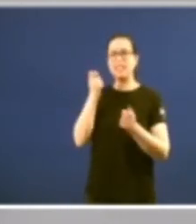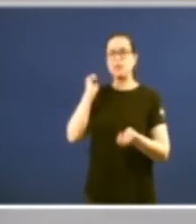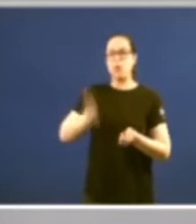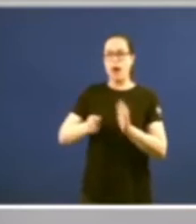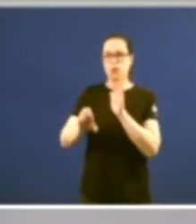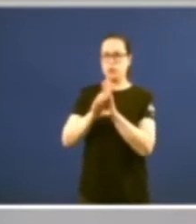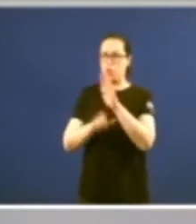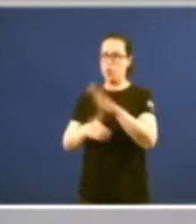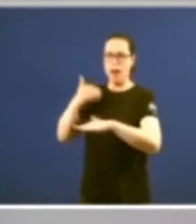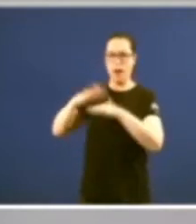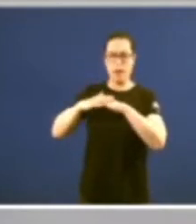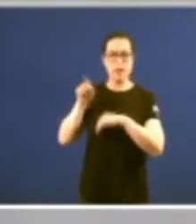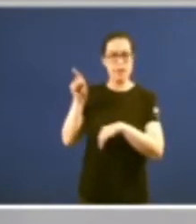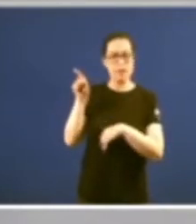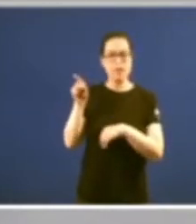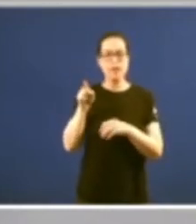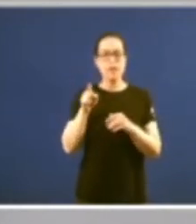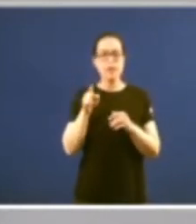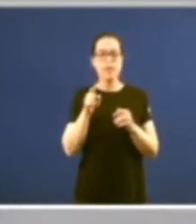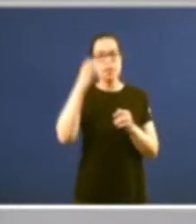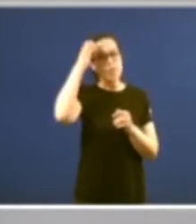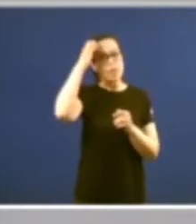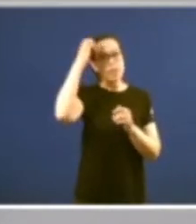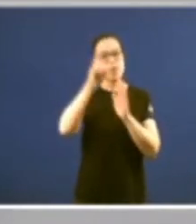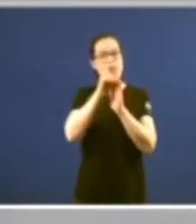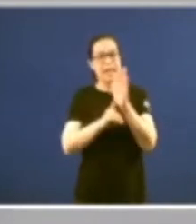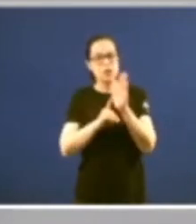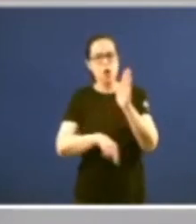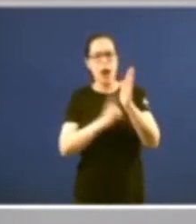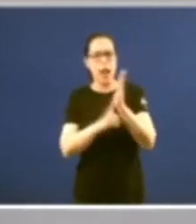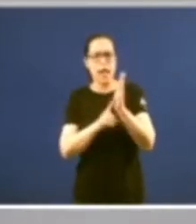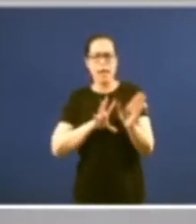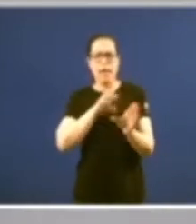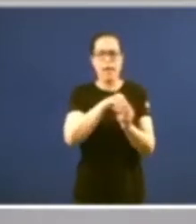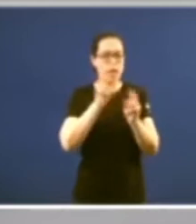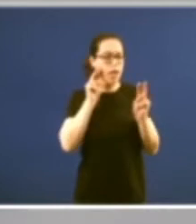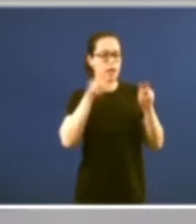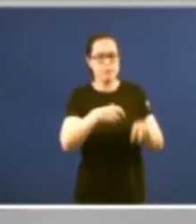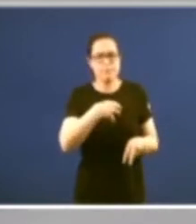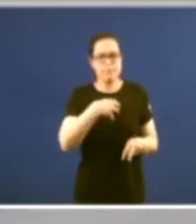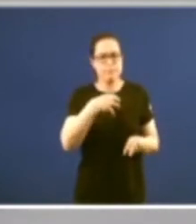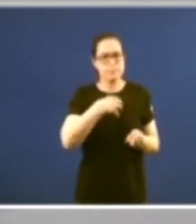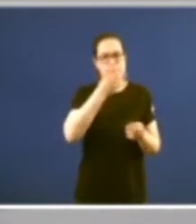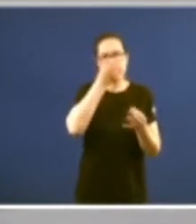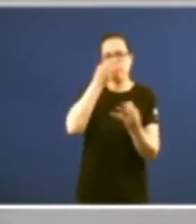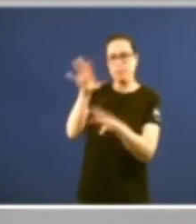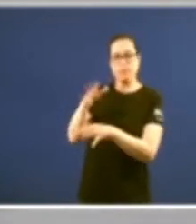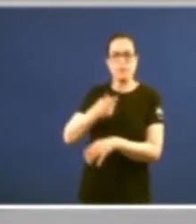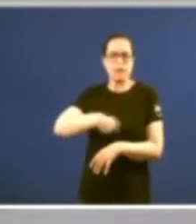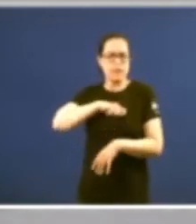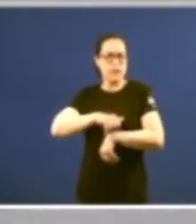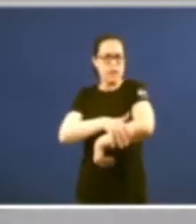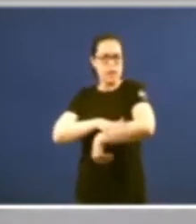controlar la validez del decreto ley porque en definitiva es una materia asumible por su rango